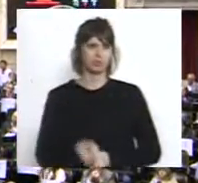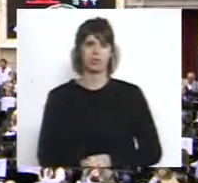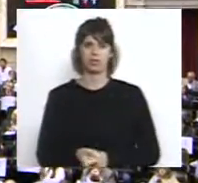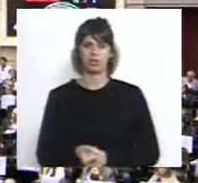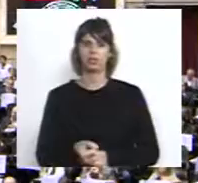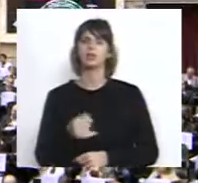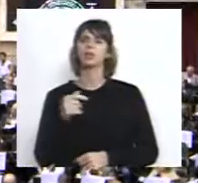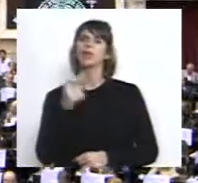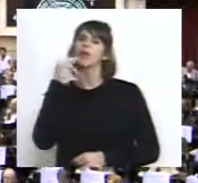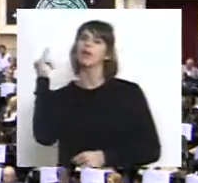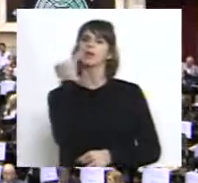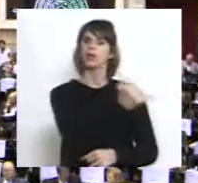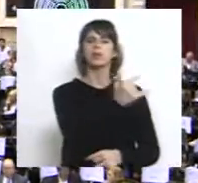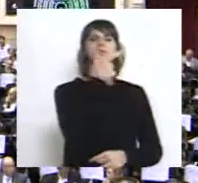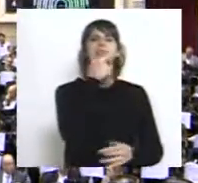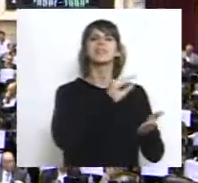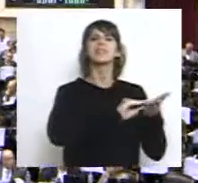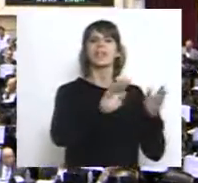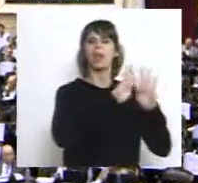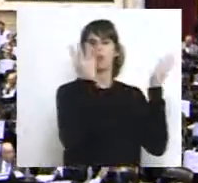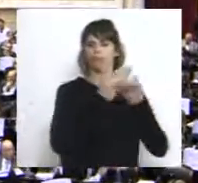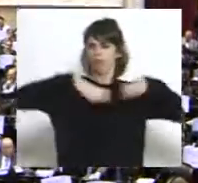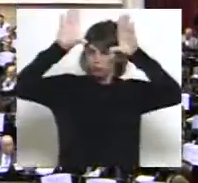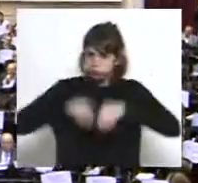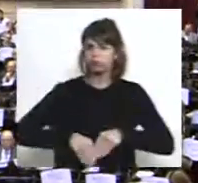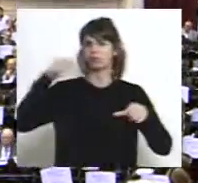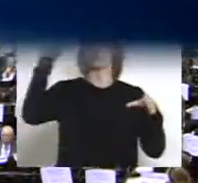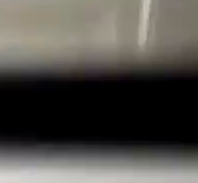comunicará al Honorable Senado. Se votó por unanimidad.